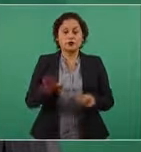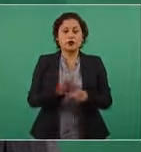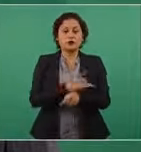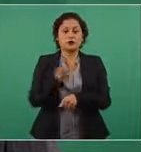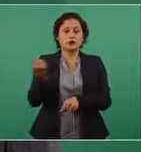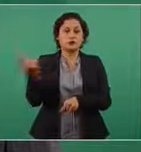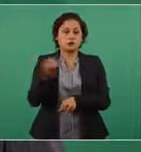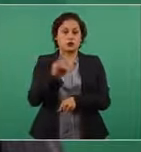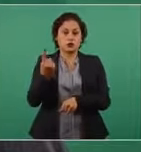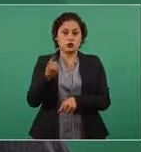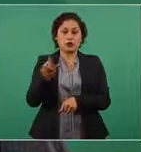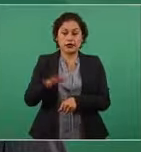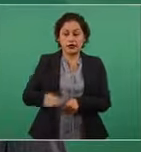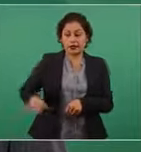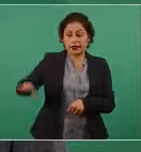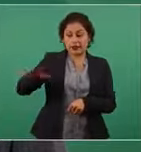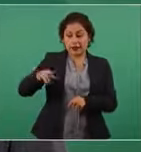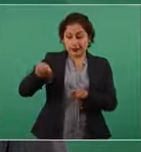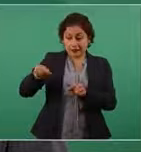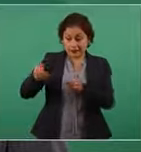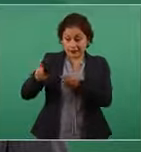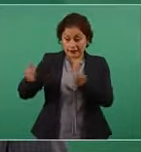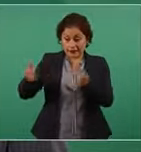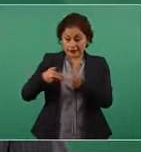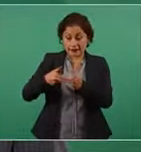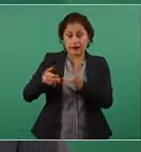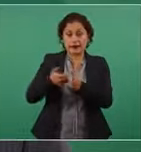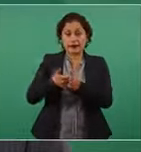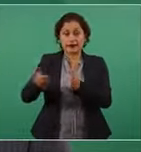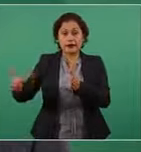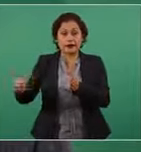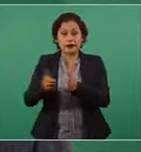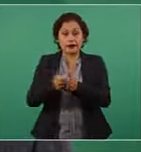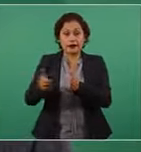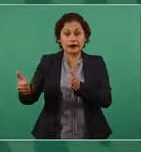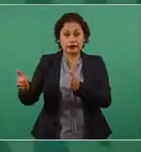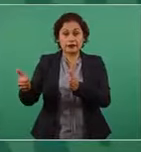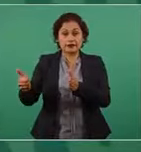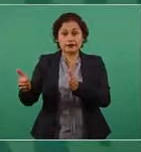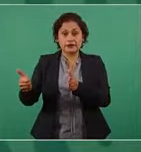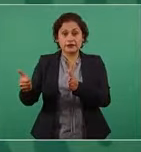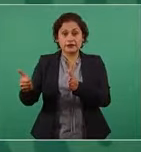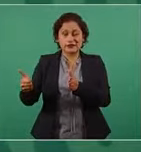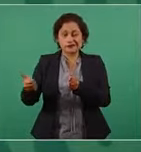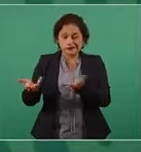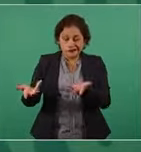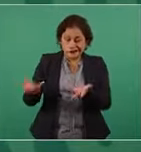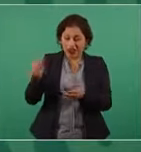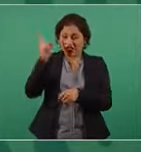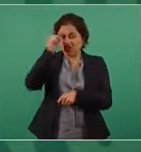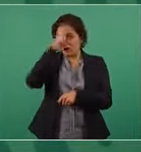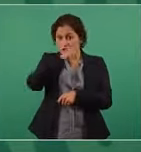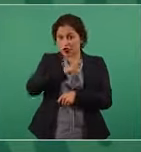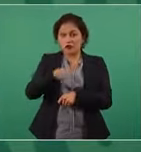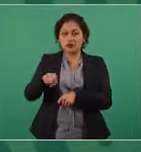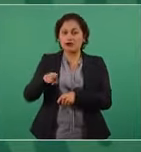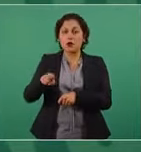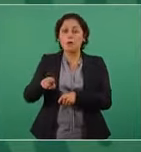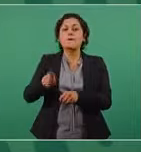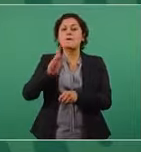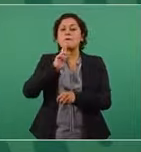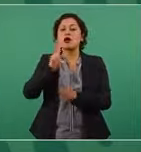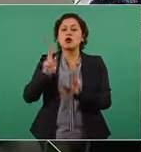tráfico. Entonces, se va a hacer por arriba, va a hacer un segundo piso,